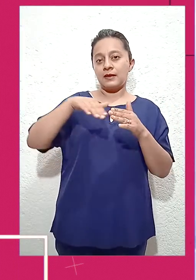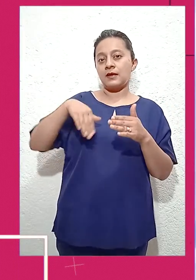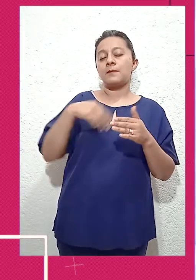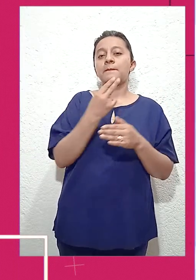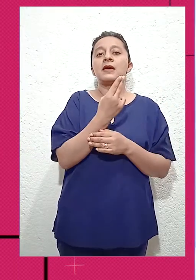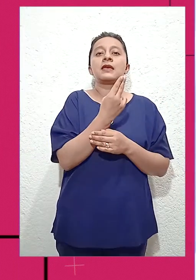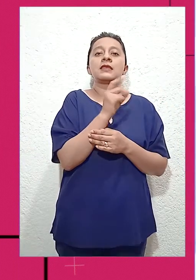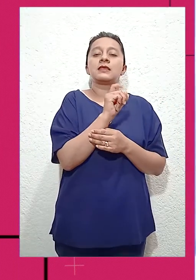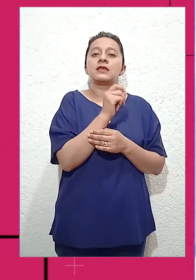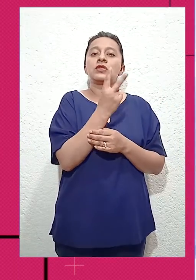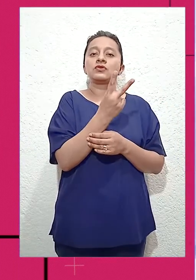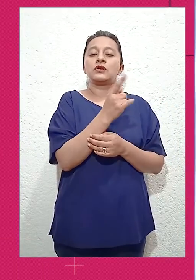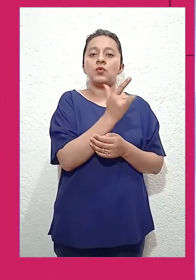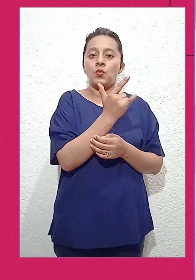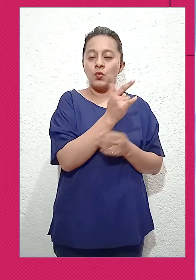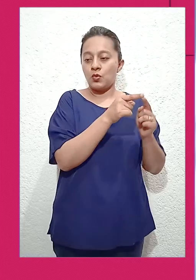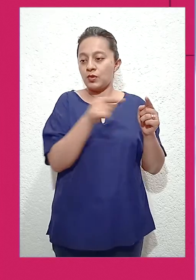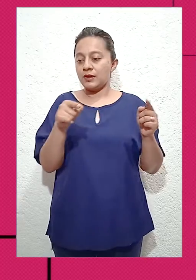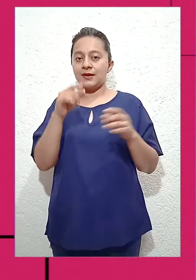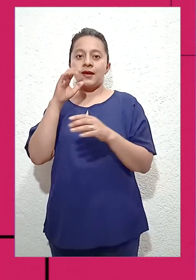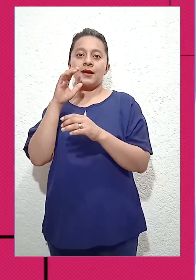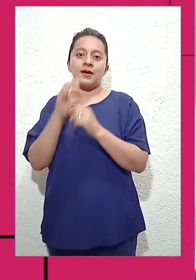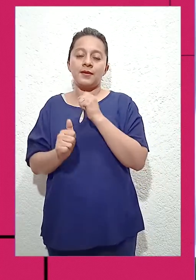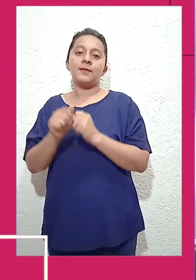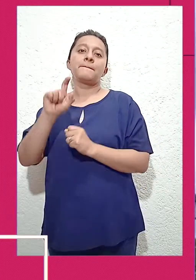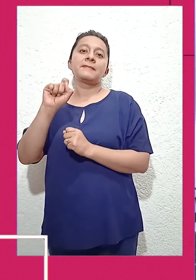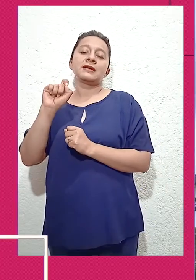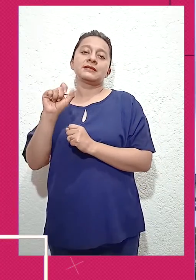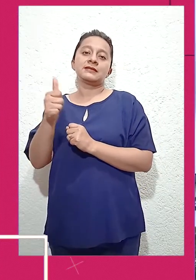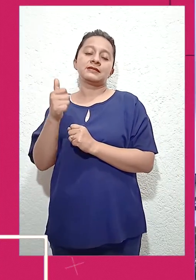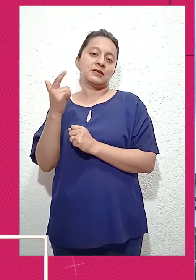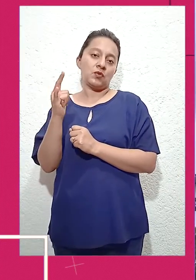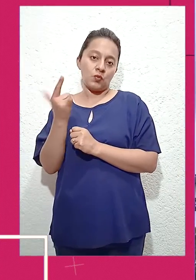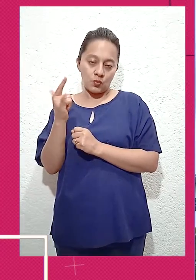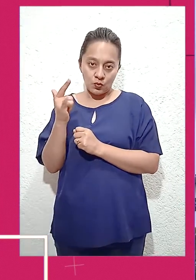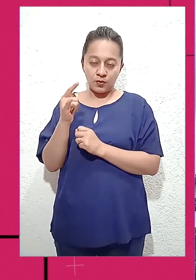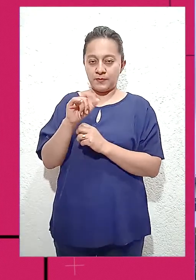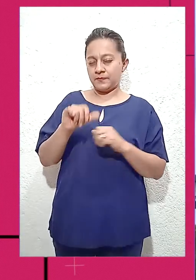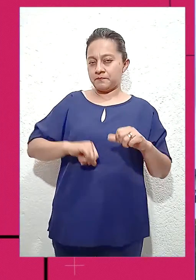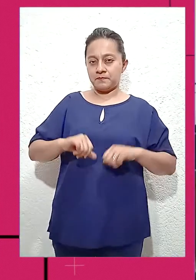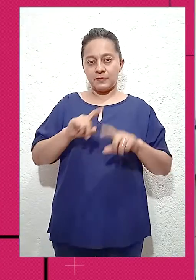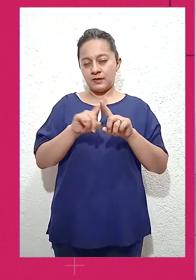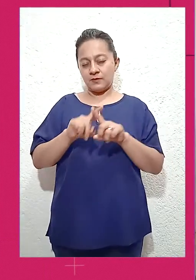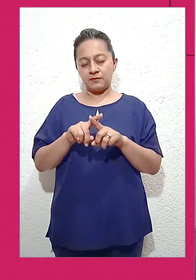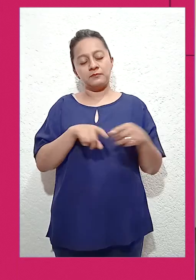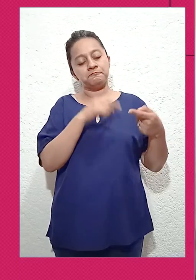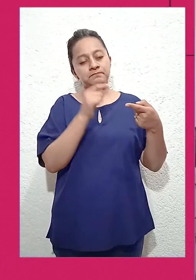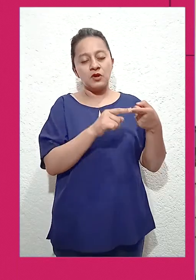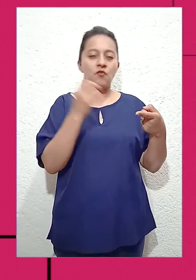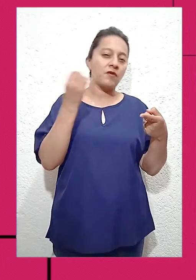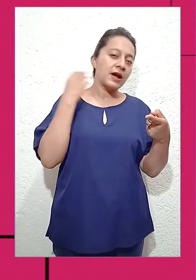encontraron pláticas, conferencias, coloquios y presentación de libros, todas ellas actividades gratuitas. Dichos